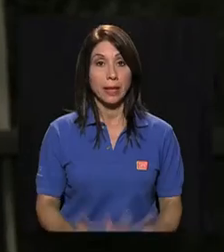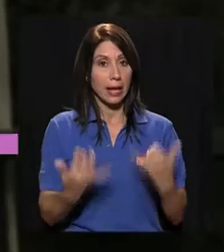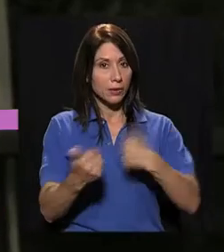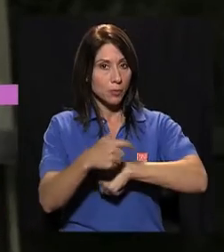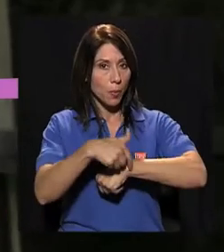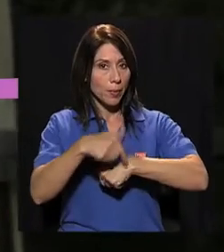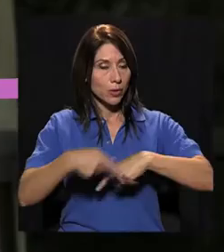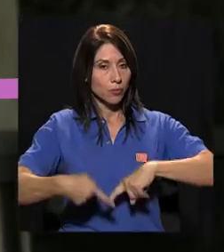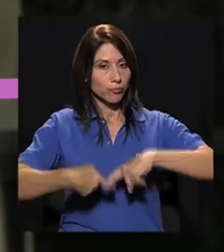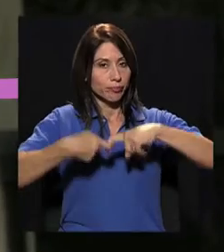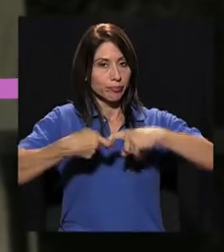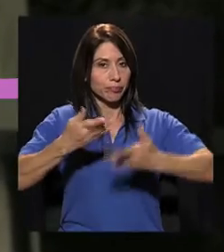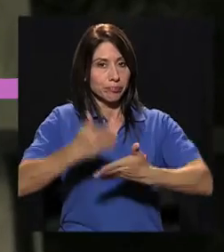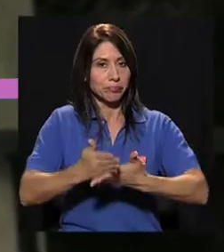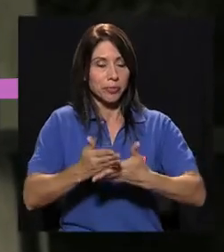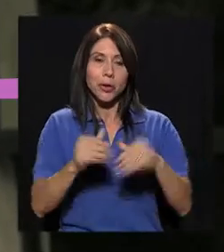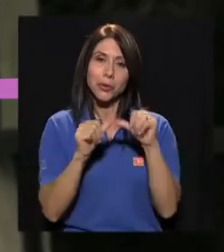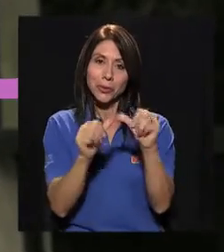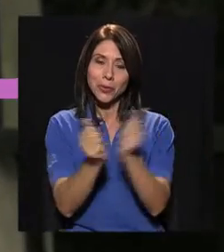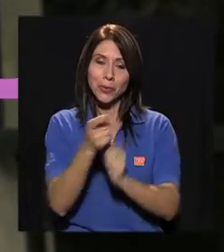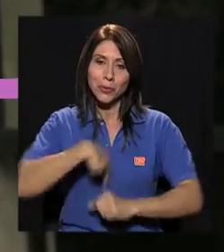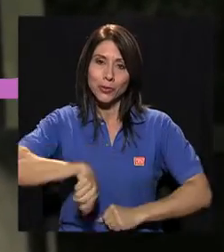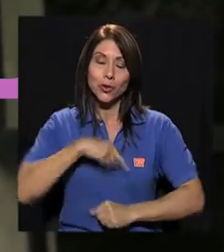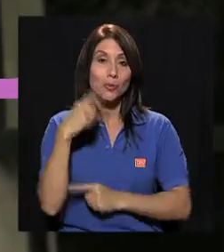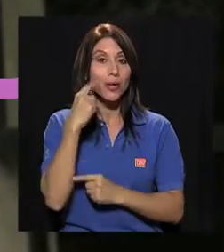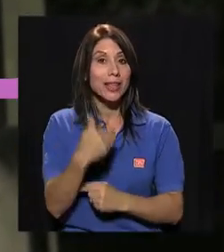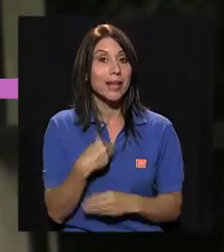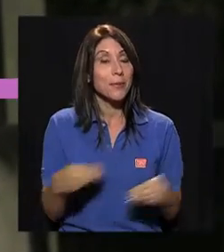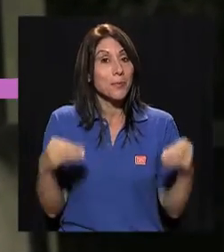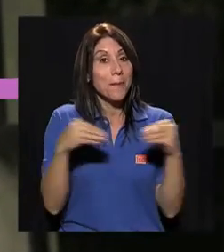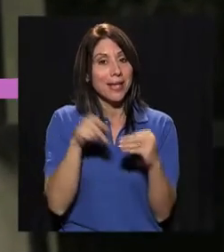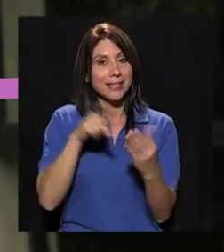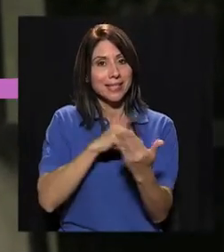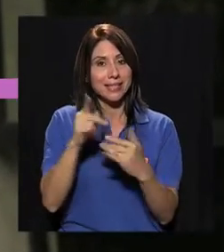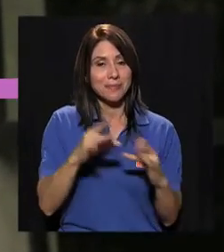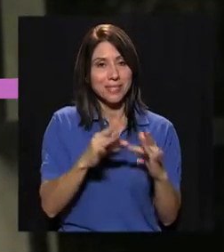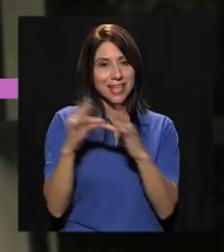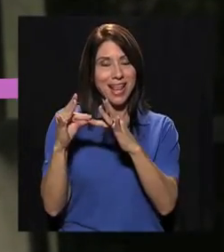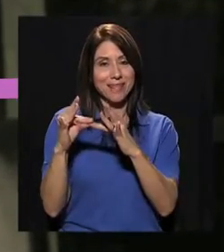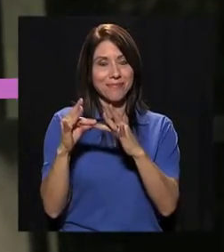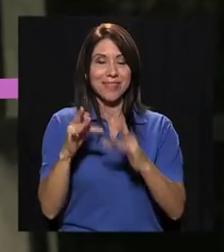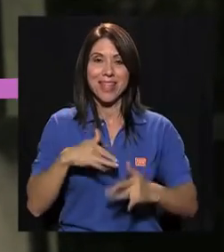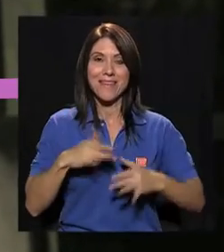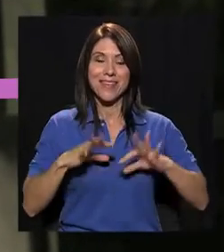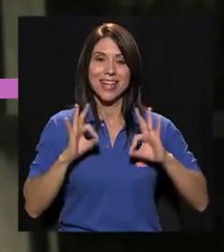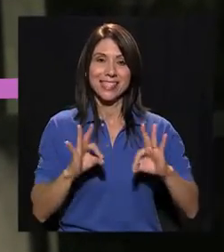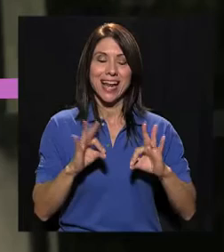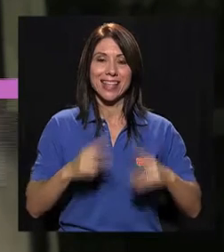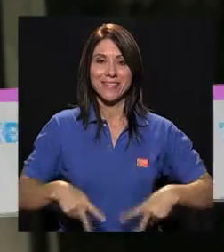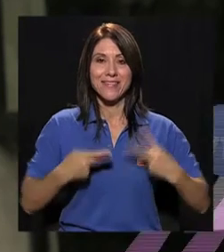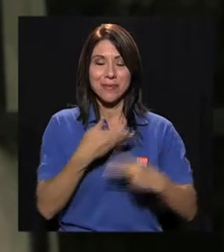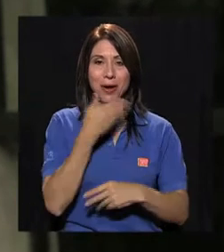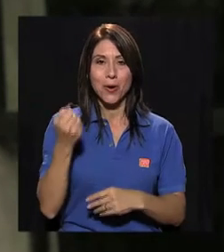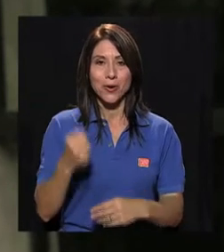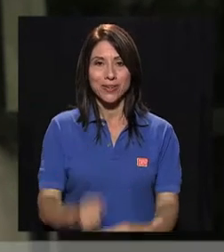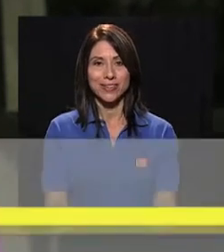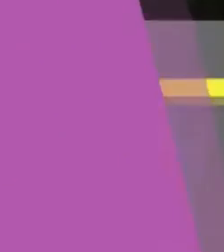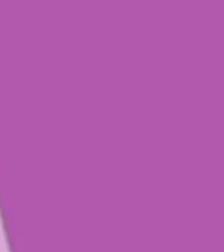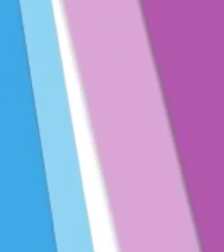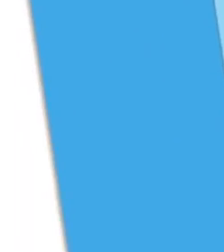Es momento de hacer una pausa, quédese con nosotros porque tenemos más de este especial de Bienestar de Vivir Mejor.